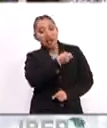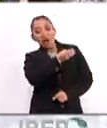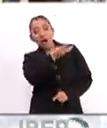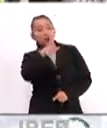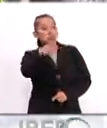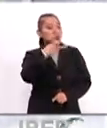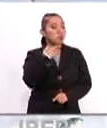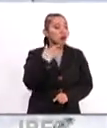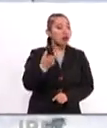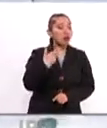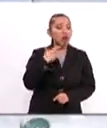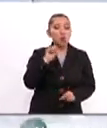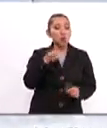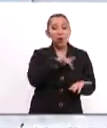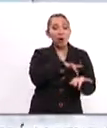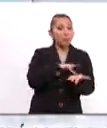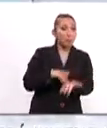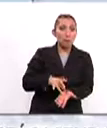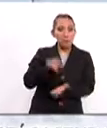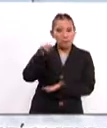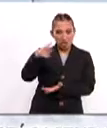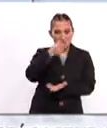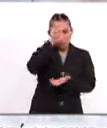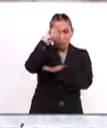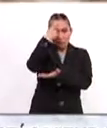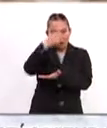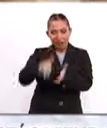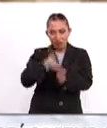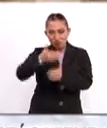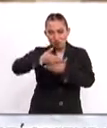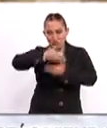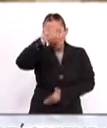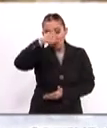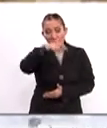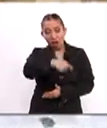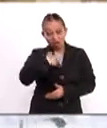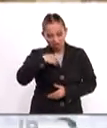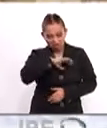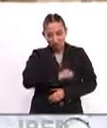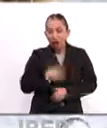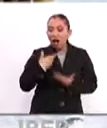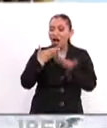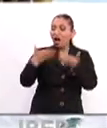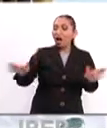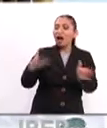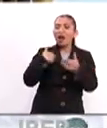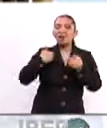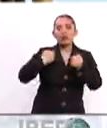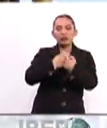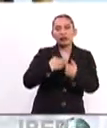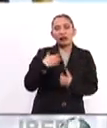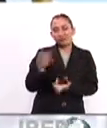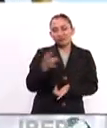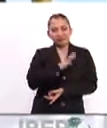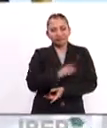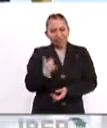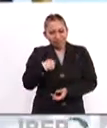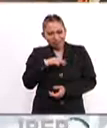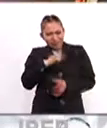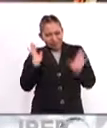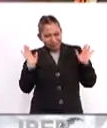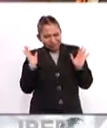políticos que no apoyen el dinero para el muro obviamente están a favor de fronteras abiertas, lo cual obviamente rechazan